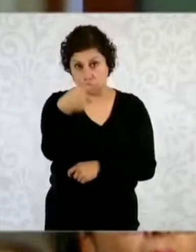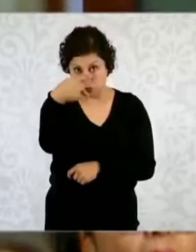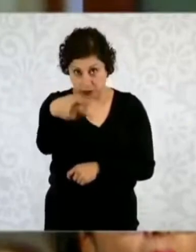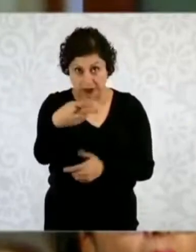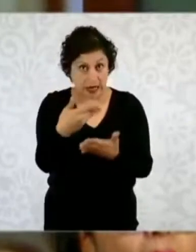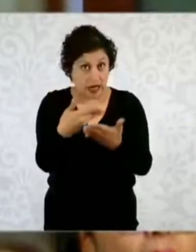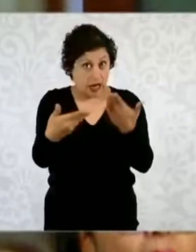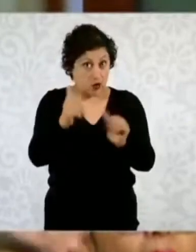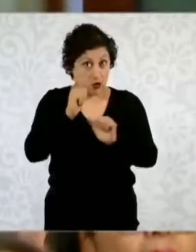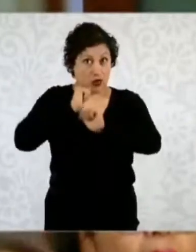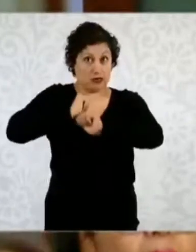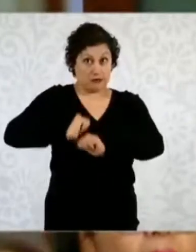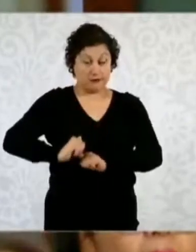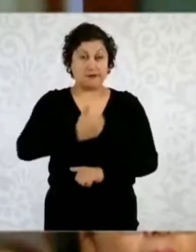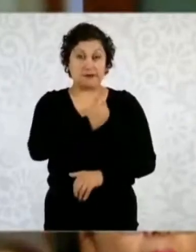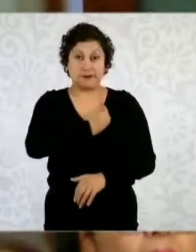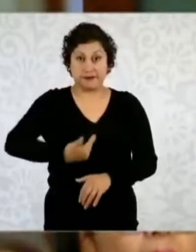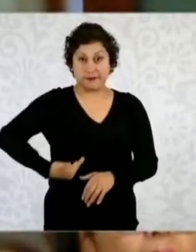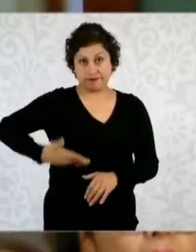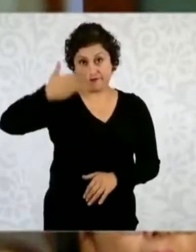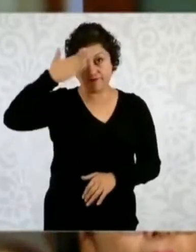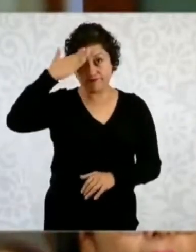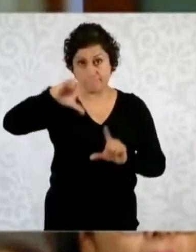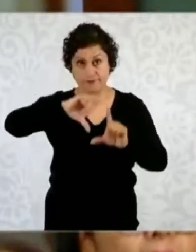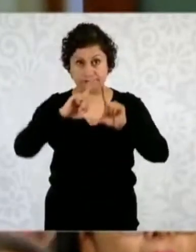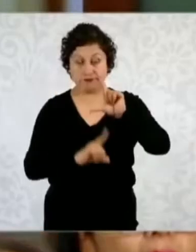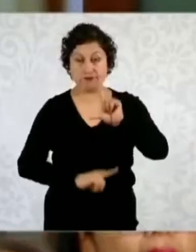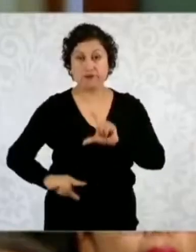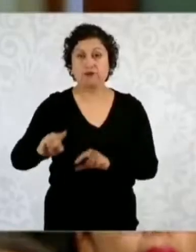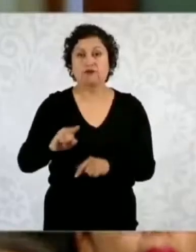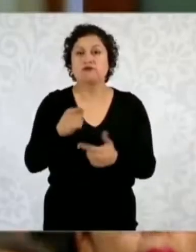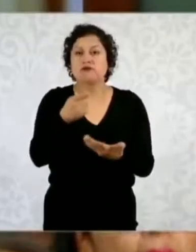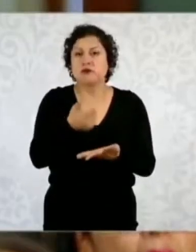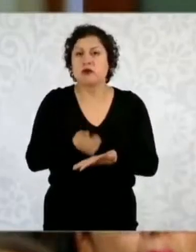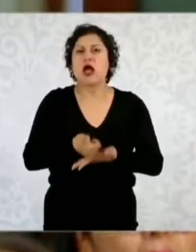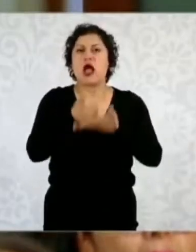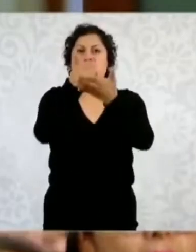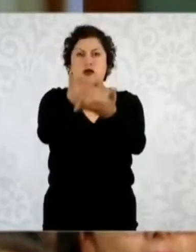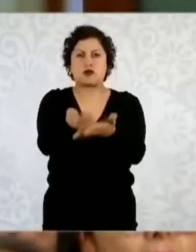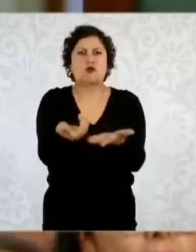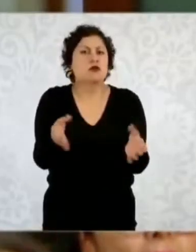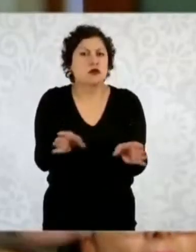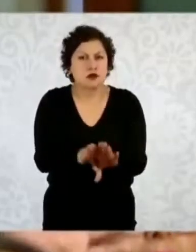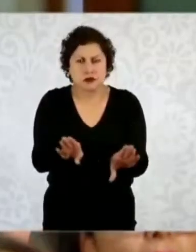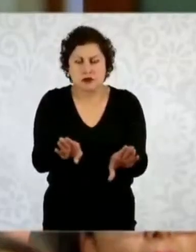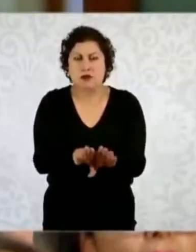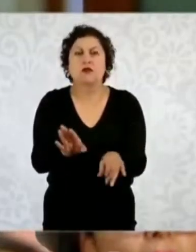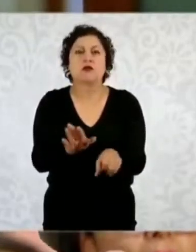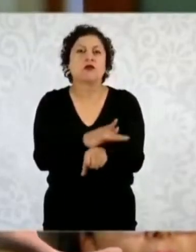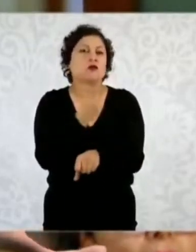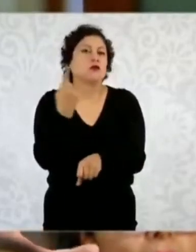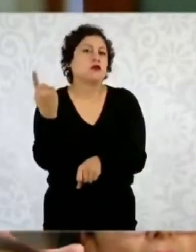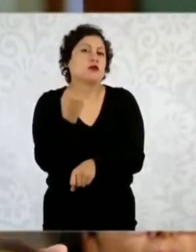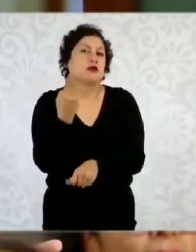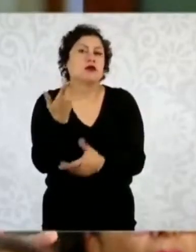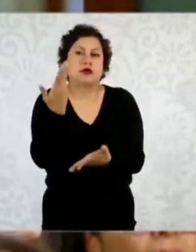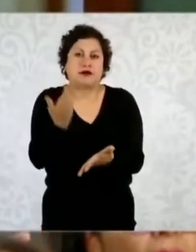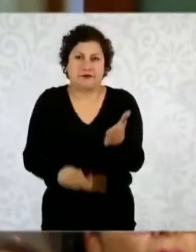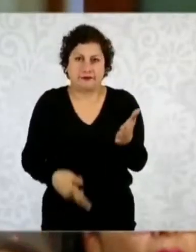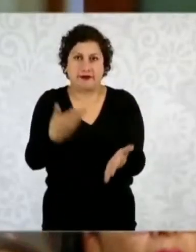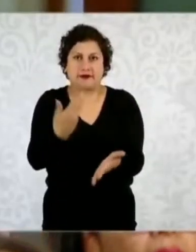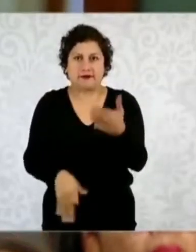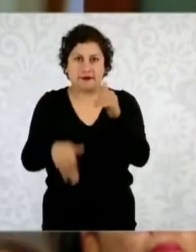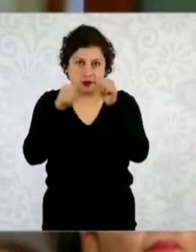aliviar a las familias que viven con esta impunidad pendiente, que está pendiente de resolverse,